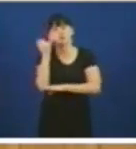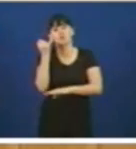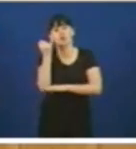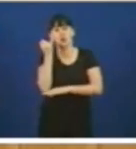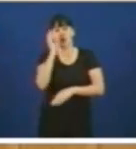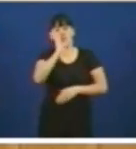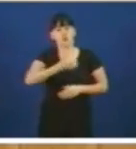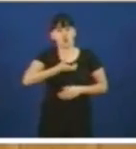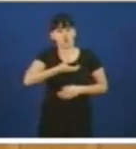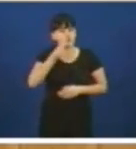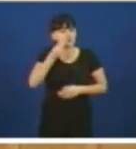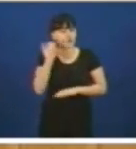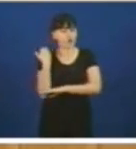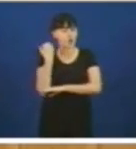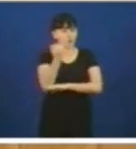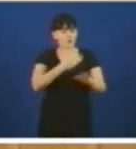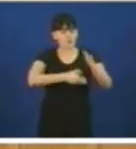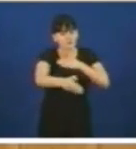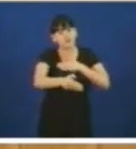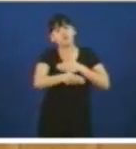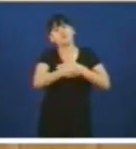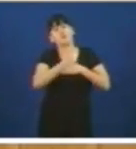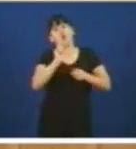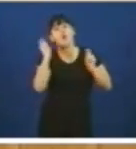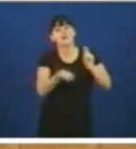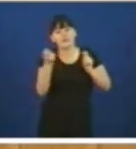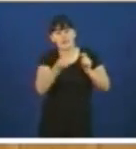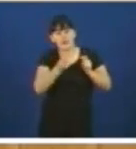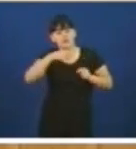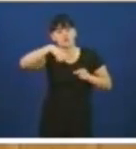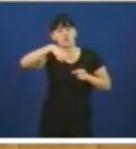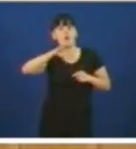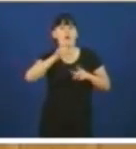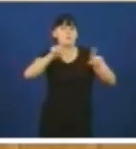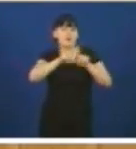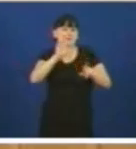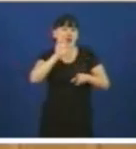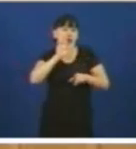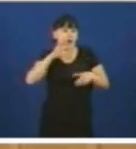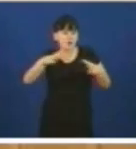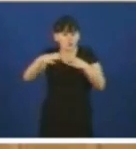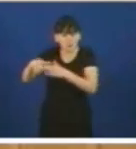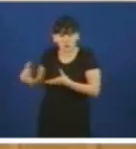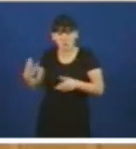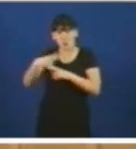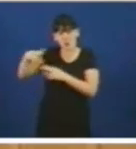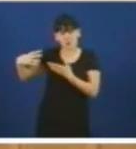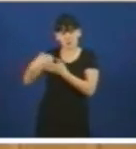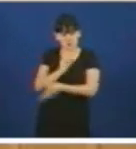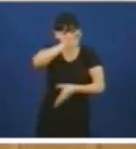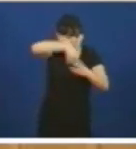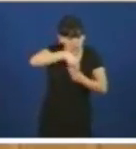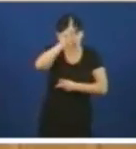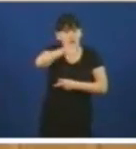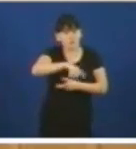o apoio o futuro dos astaleiros de Navantia na Ría de Ferrol por parte de todos os grupos políticos incluídos o Partido Socialista